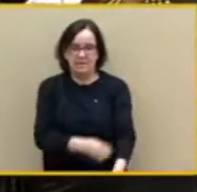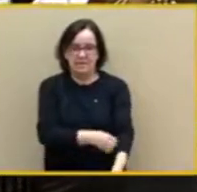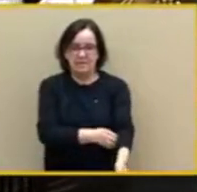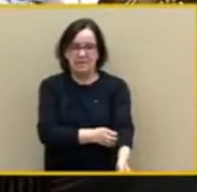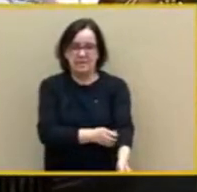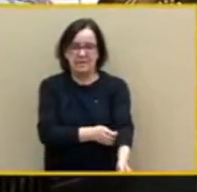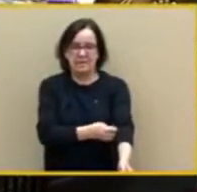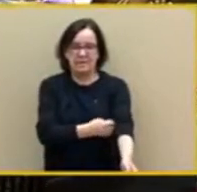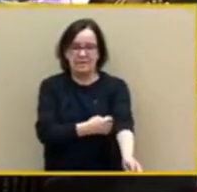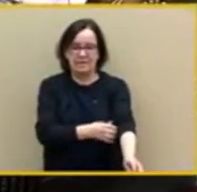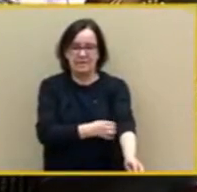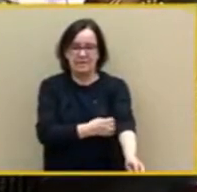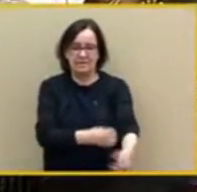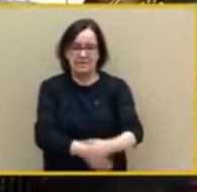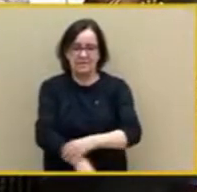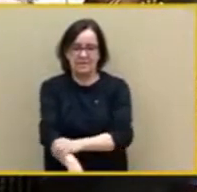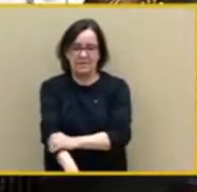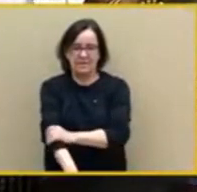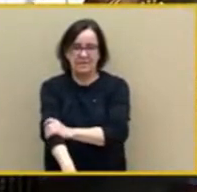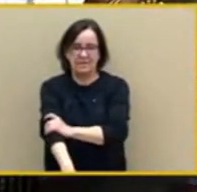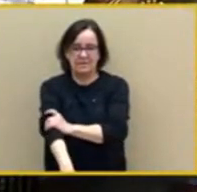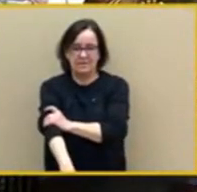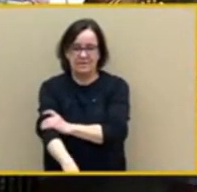Igual sí que va rápido esto, chavales?